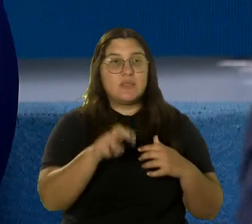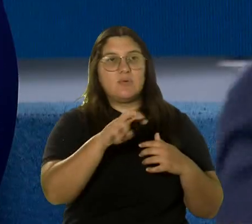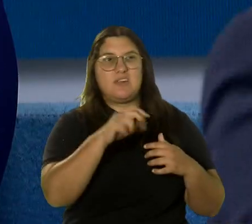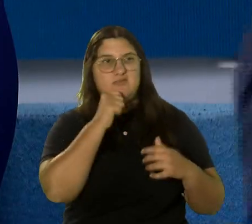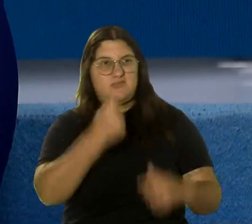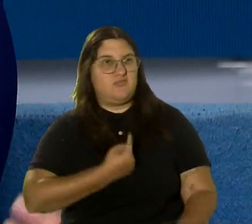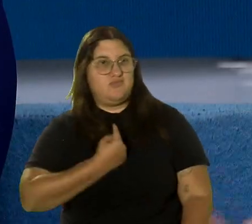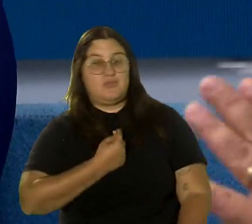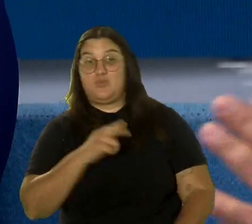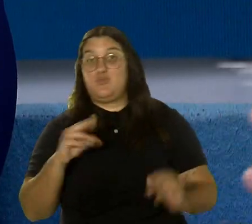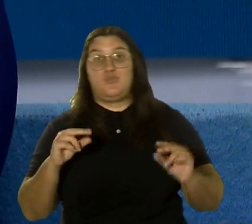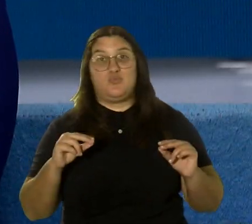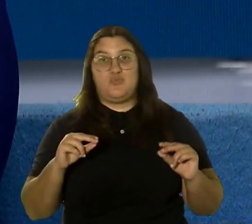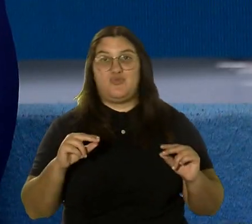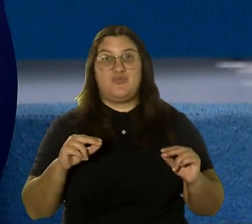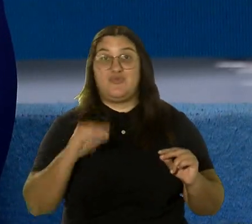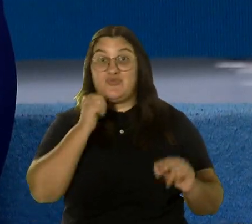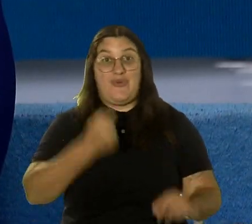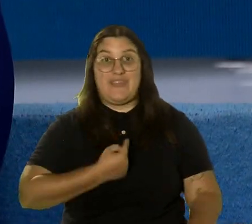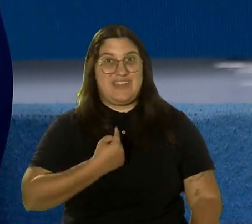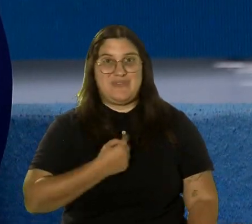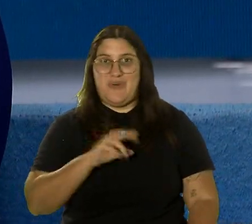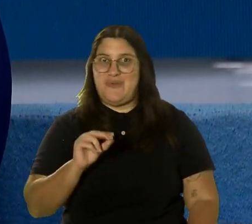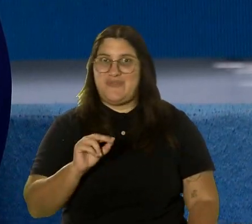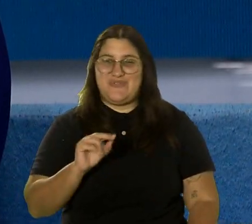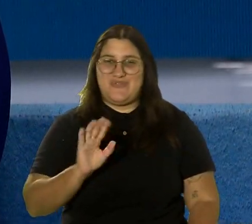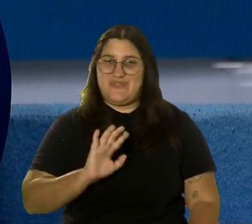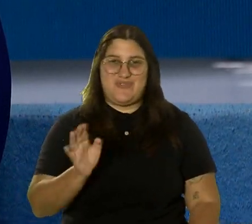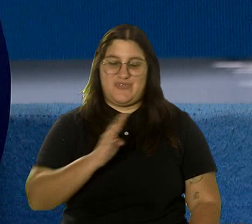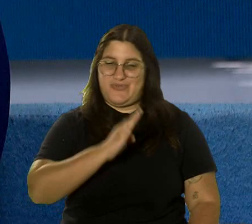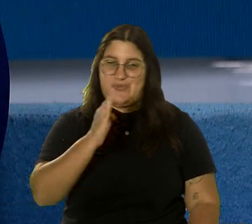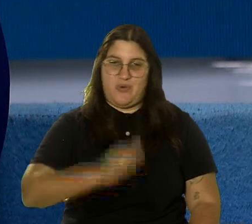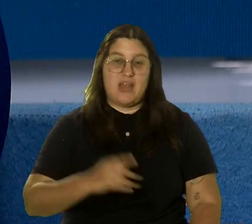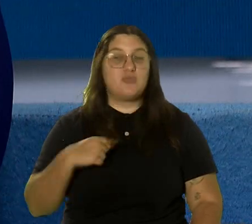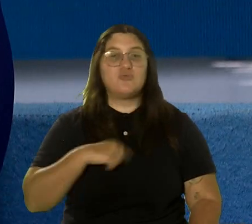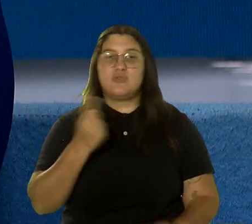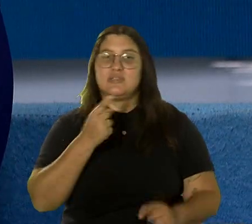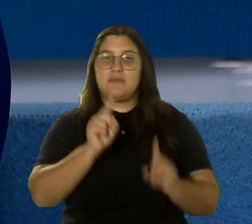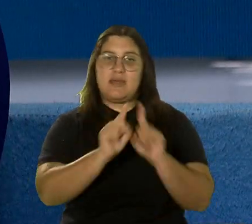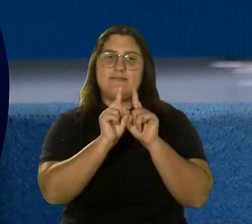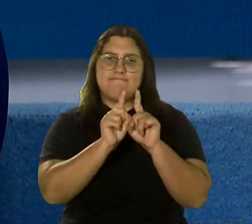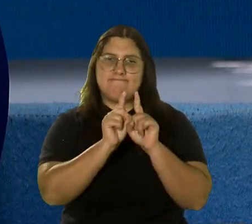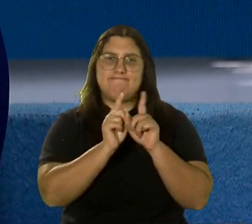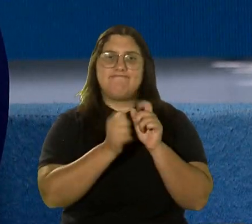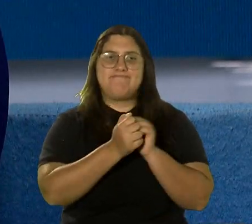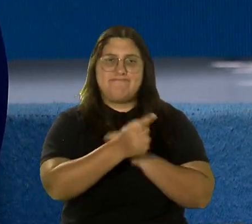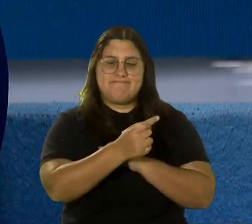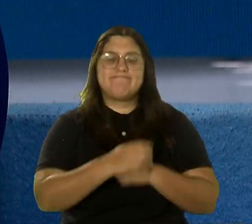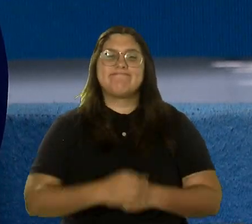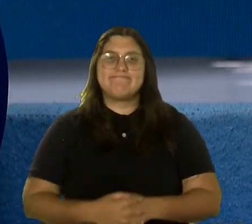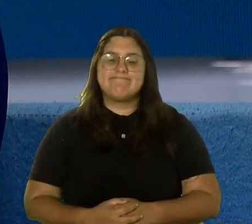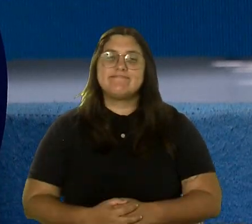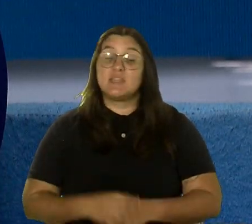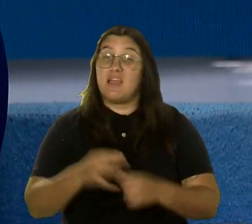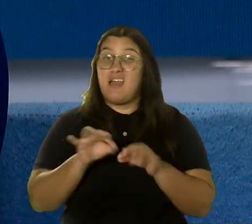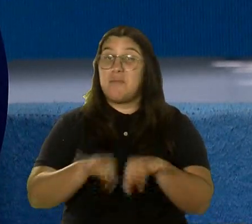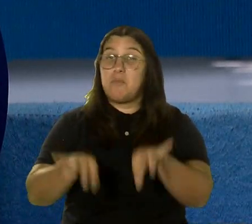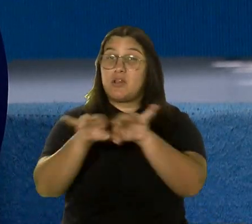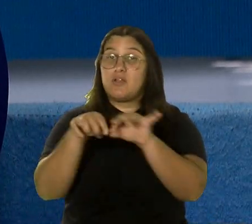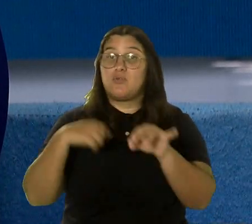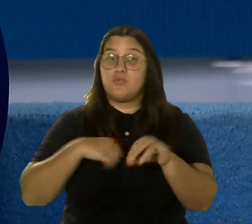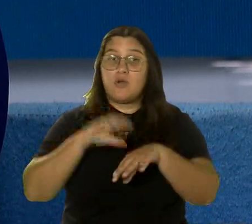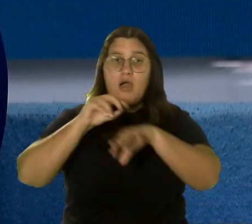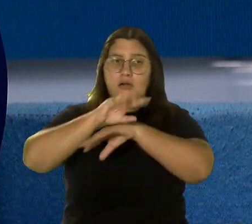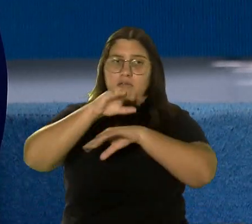guían? No, está solo, para nada, nunca está solo, lo llevamos siempre de la mano. En este caso es bien importante que lo orientemos de la